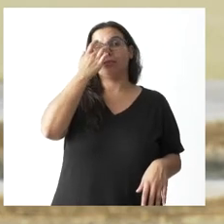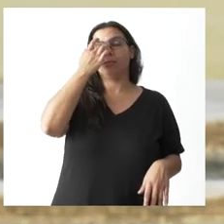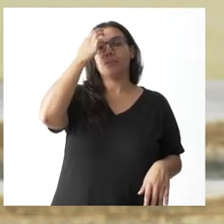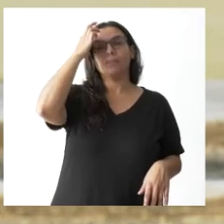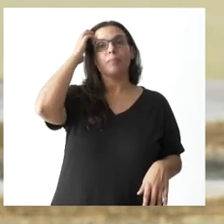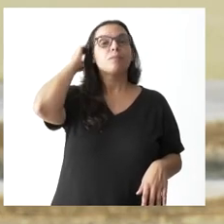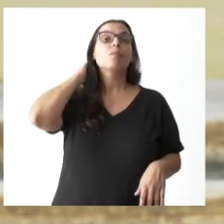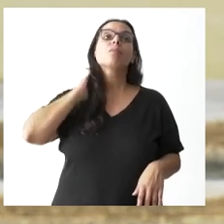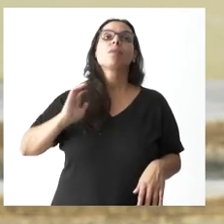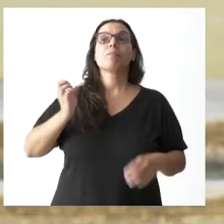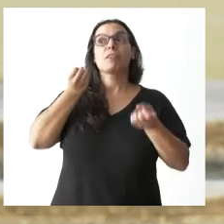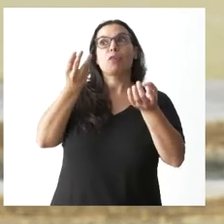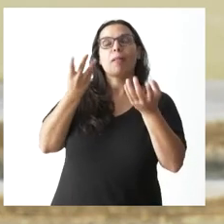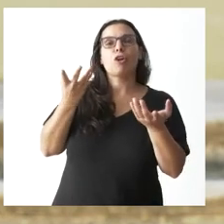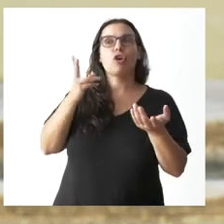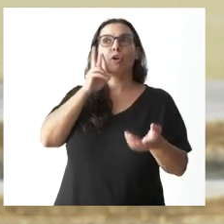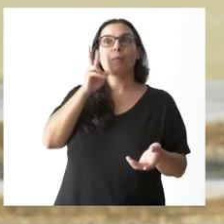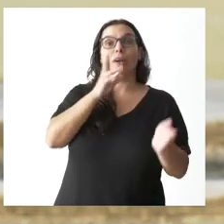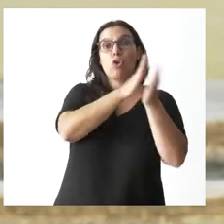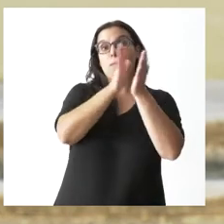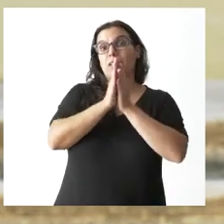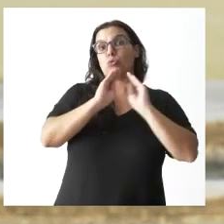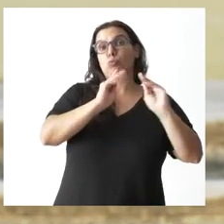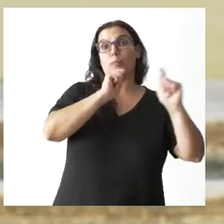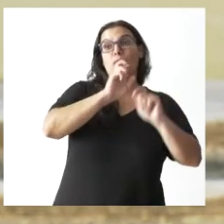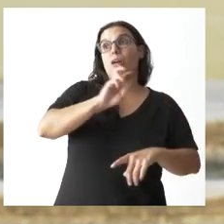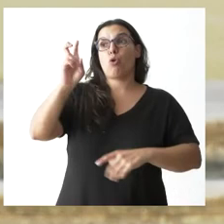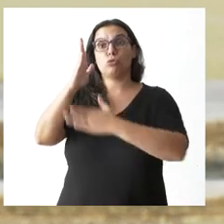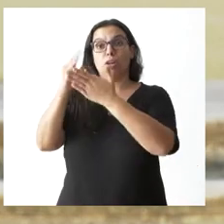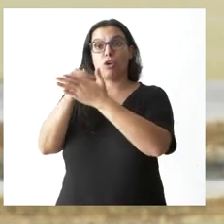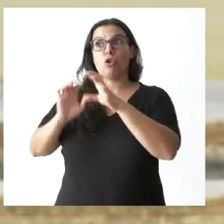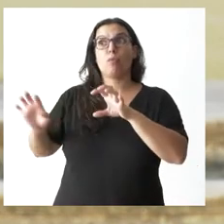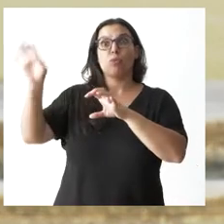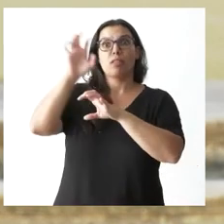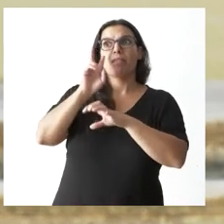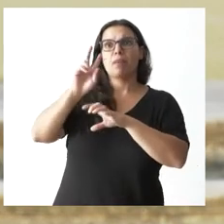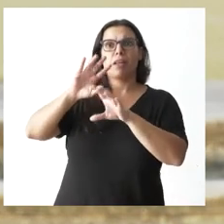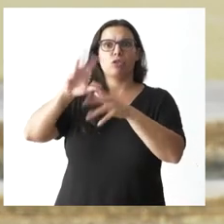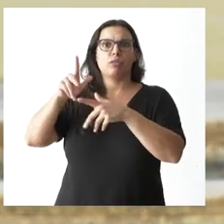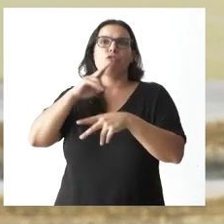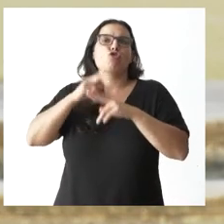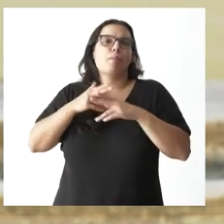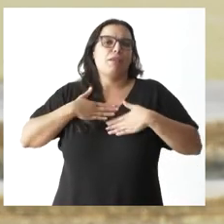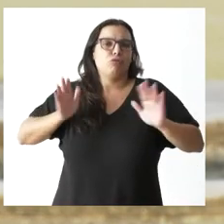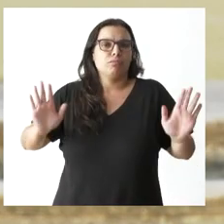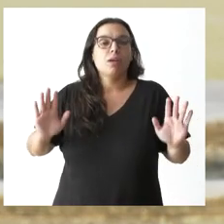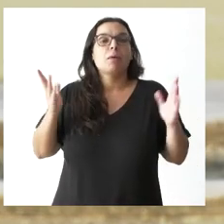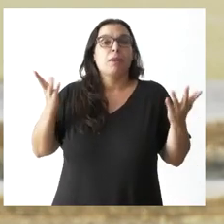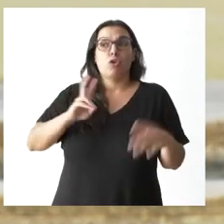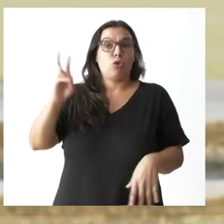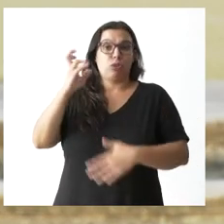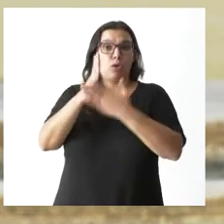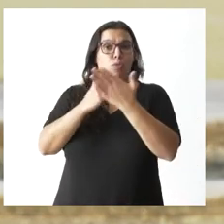reflexiones las informaciones que hacen sus compañeros en otras comunidades autónomas no quiero dar nombres pero en otras comunidades